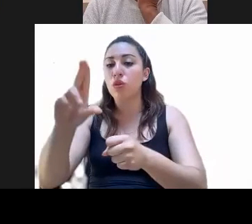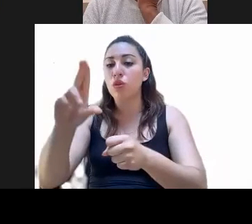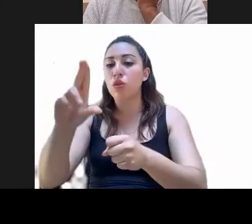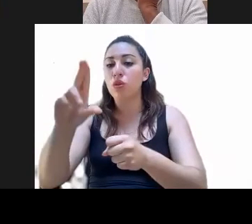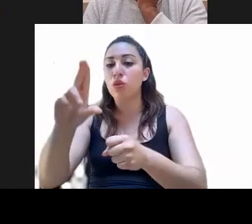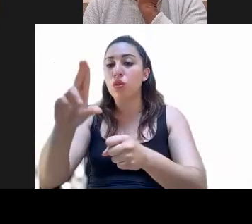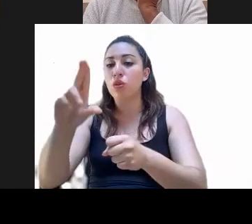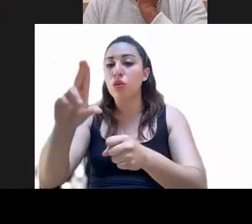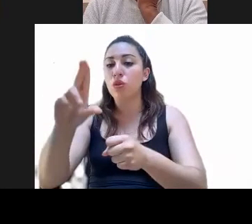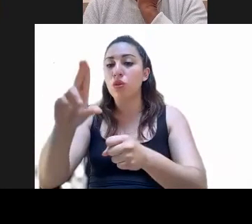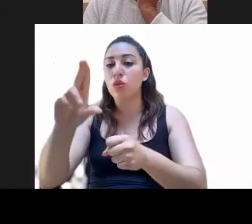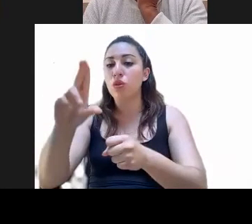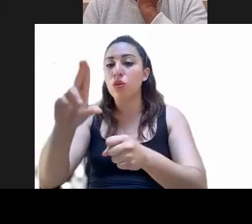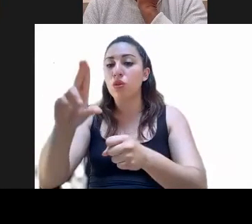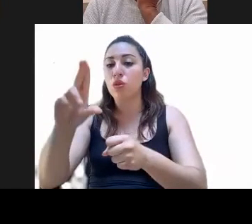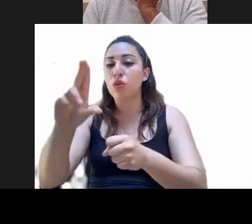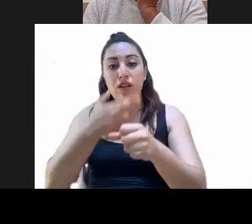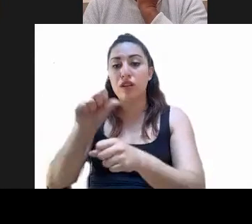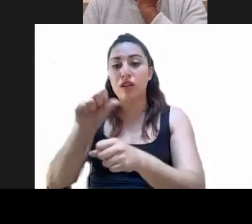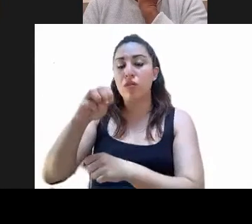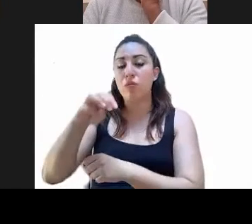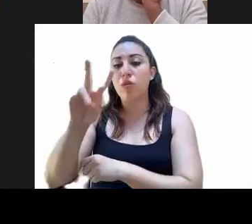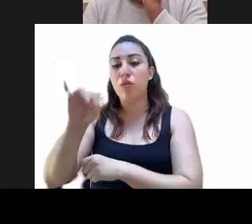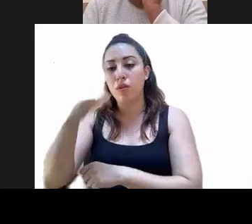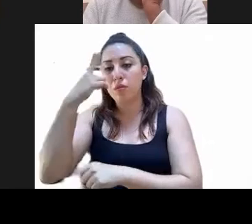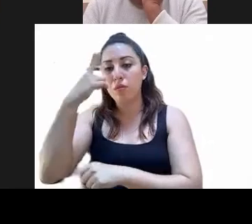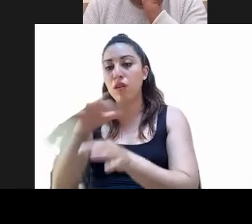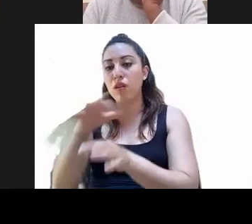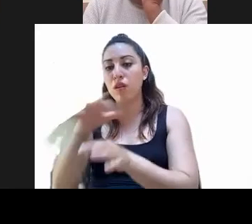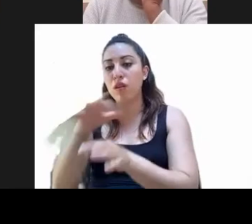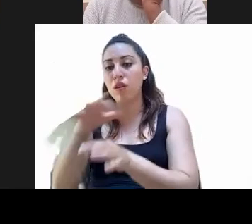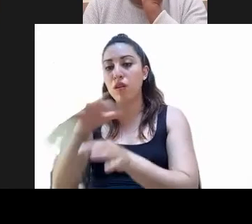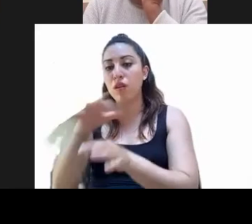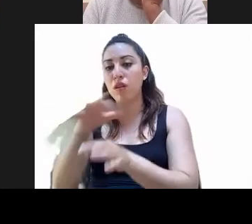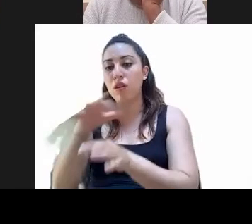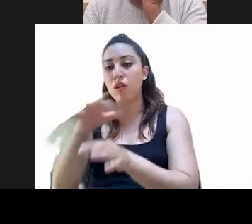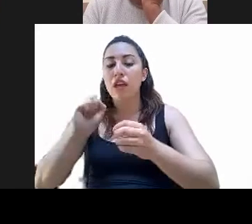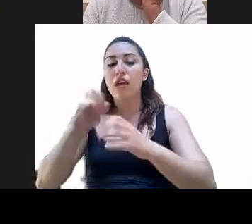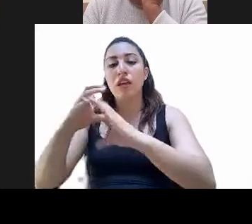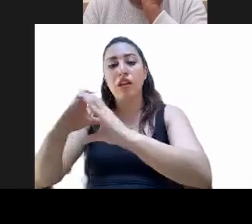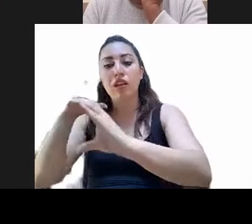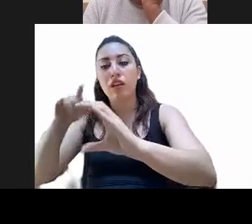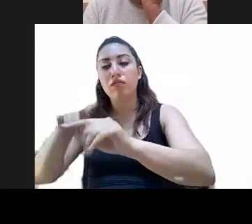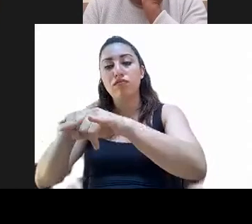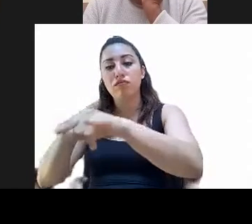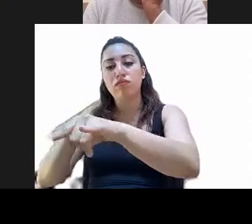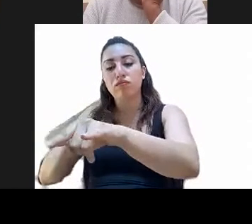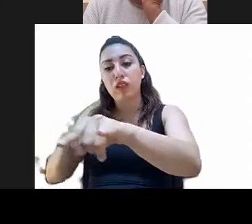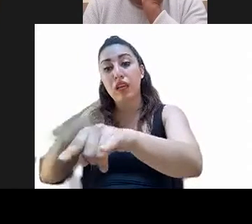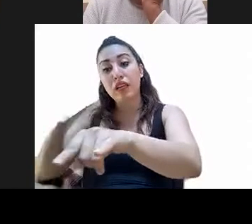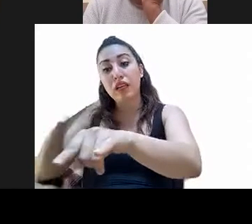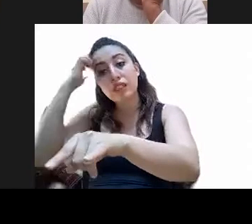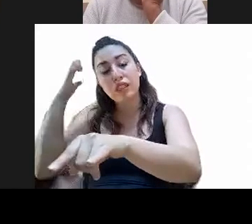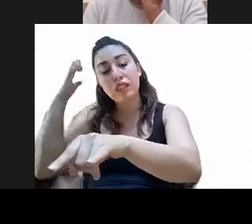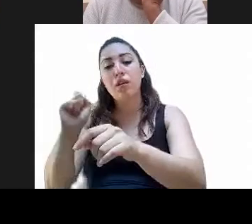Establecer que la CEMOVI cuente con las facultades para dar seguimiento a los hechos de tránsito donde se encuentran involucrados vehículos de concesionarios o permisionarios de transporte público y privado